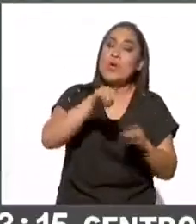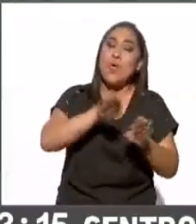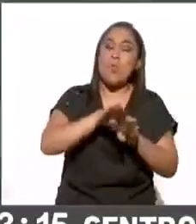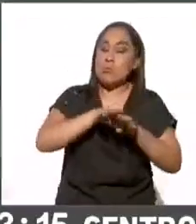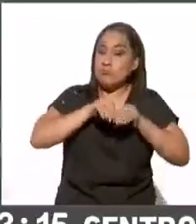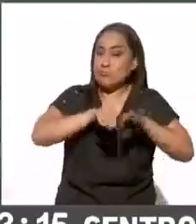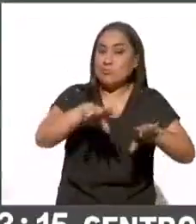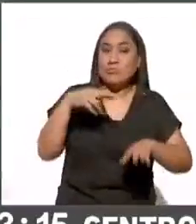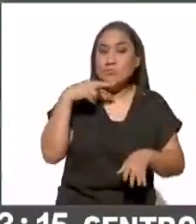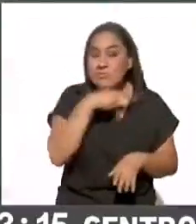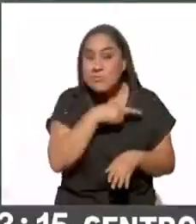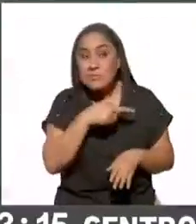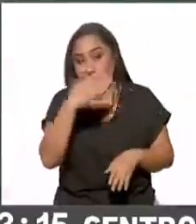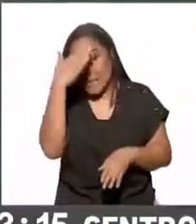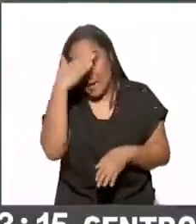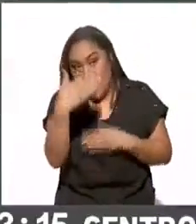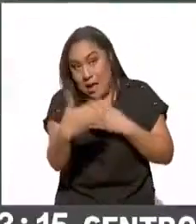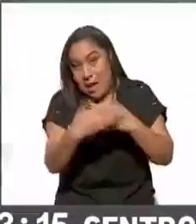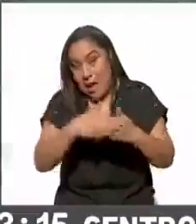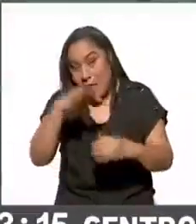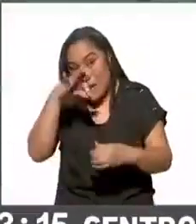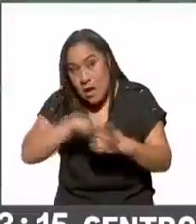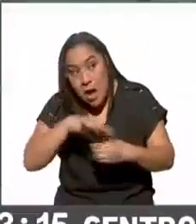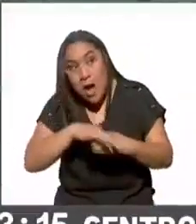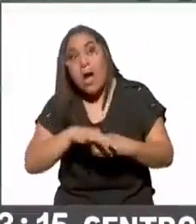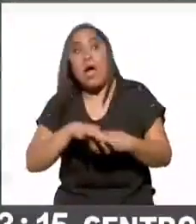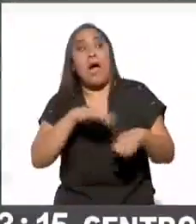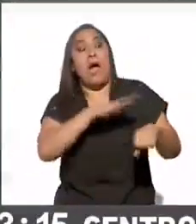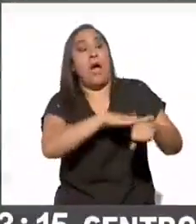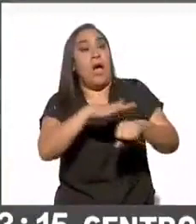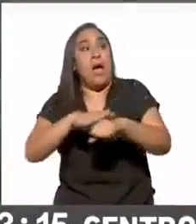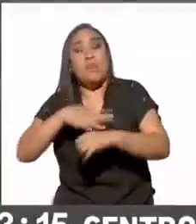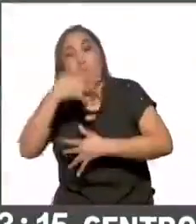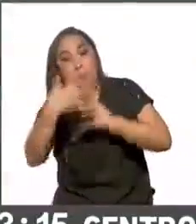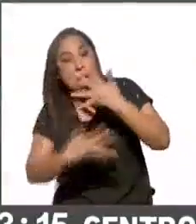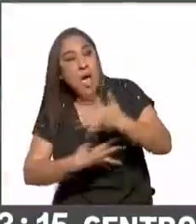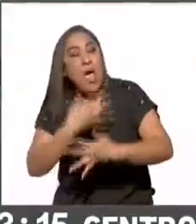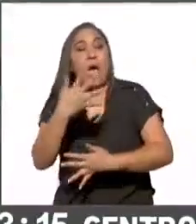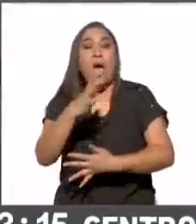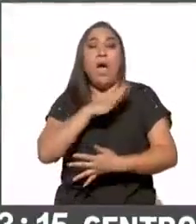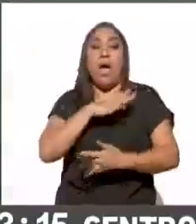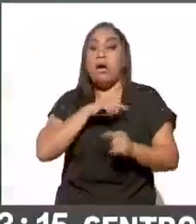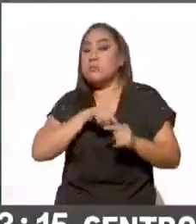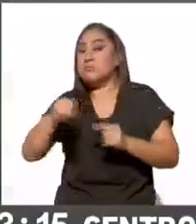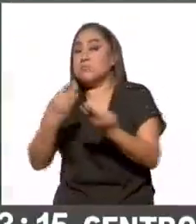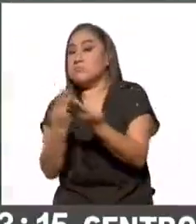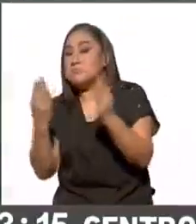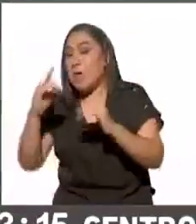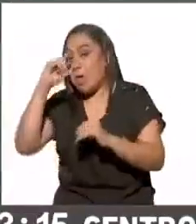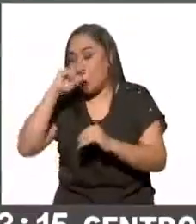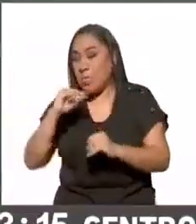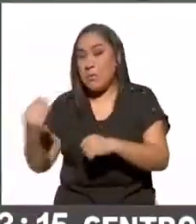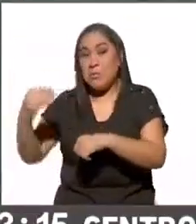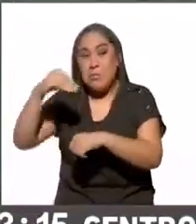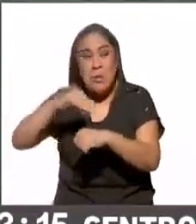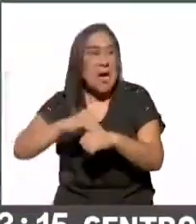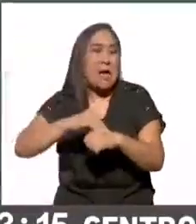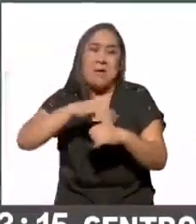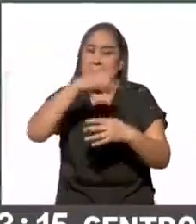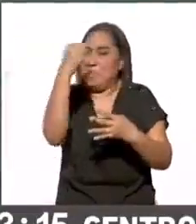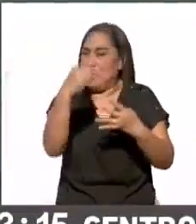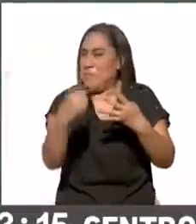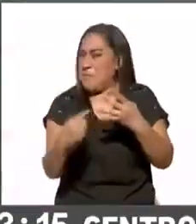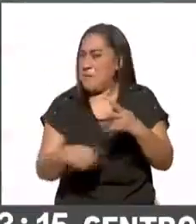estamos frente a una elección que es una elección violenta, hay casillas que no se van a poder instalar, etc. Pero